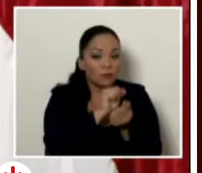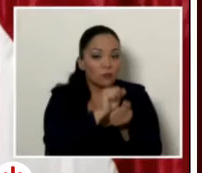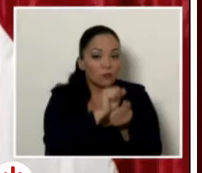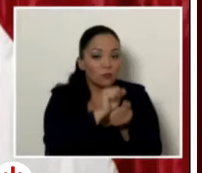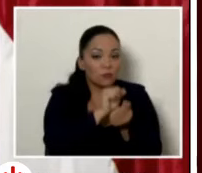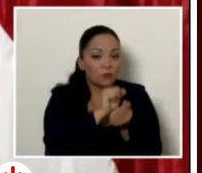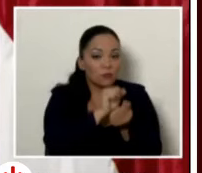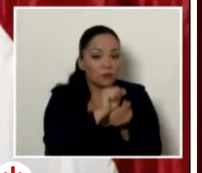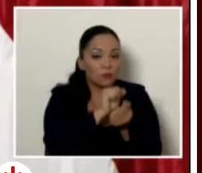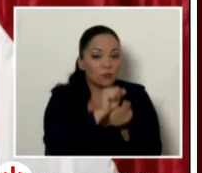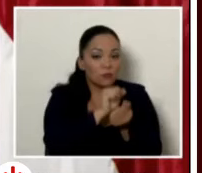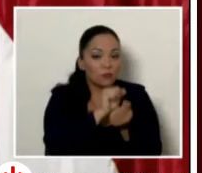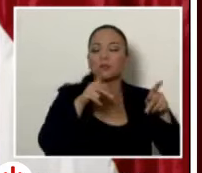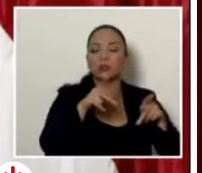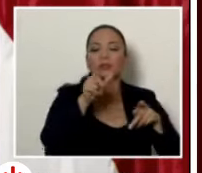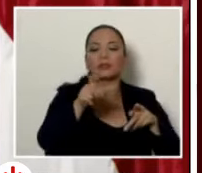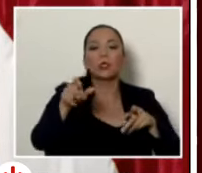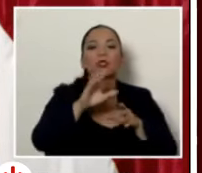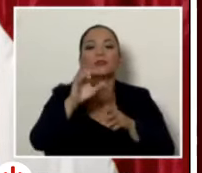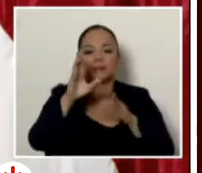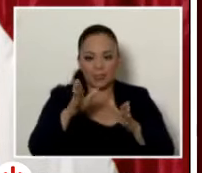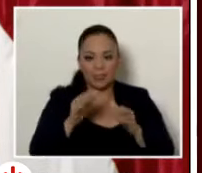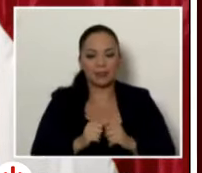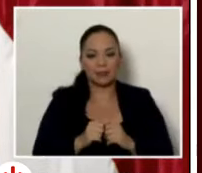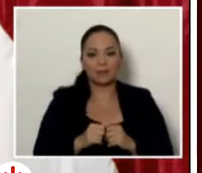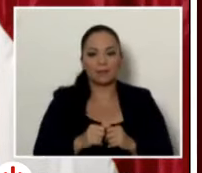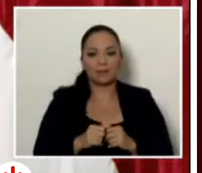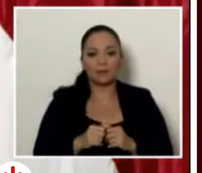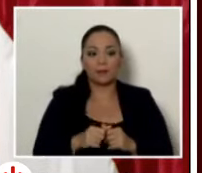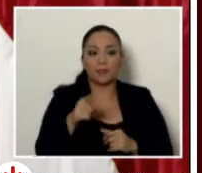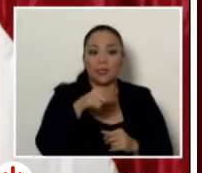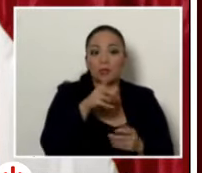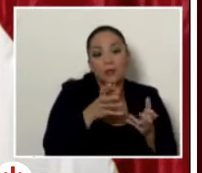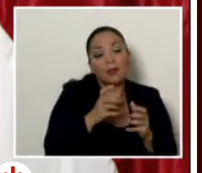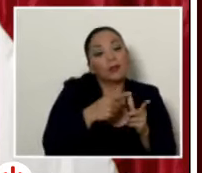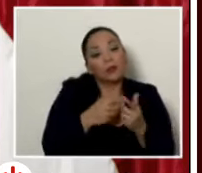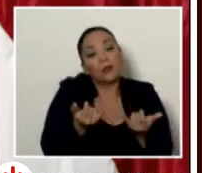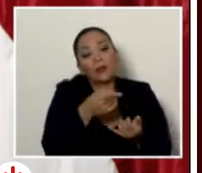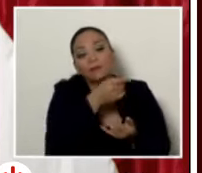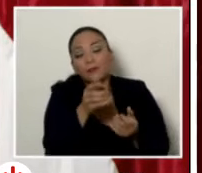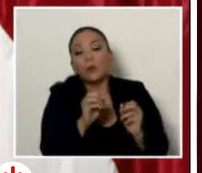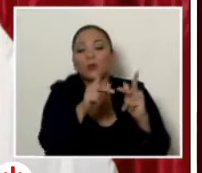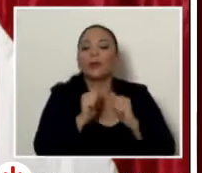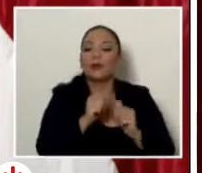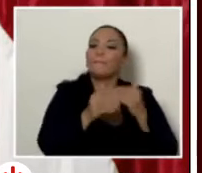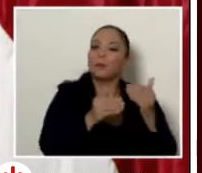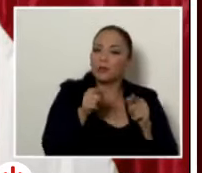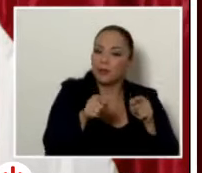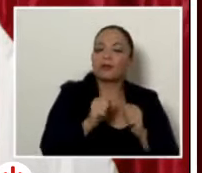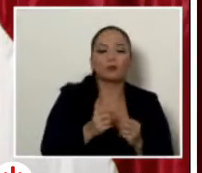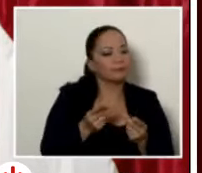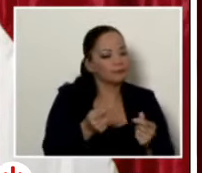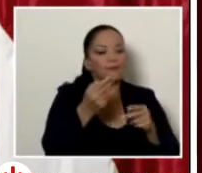servirse y tomar este tipo de decisiones desde el 2010 aquí hay una oportunidad de procesar esto a la